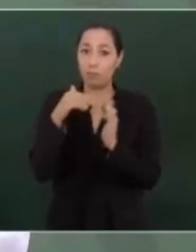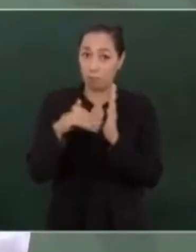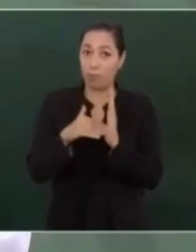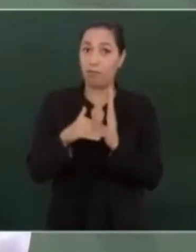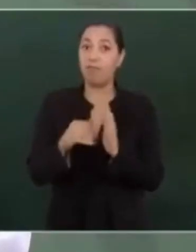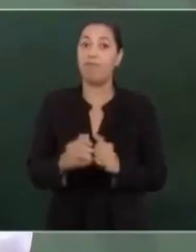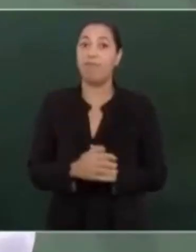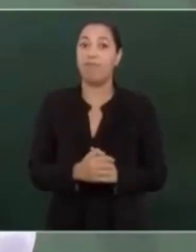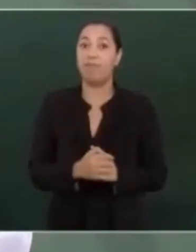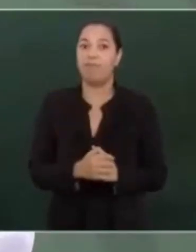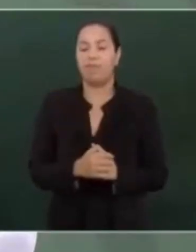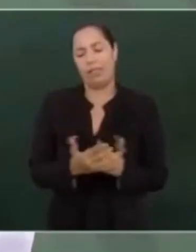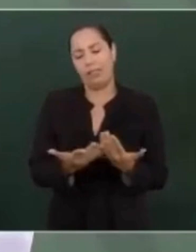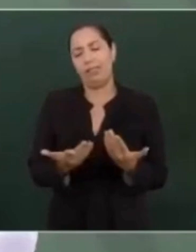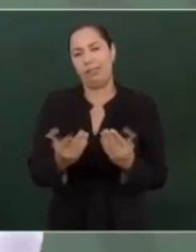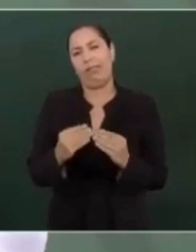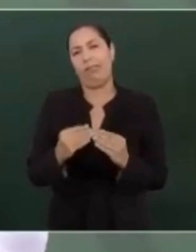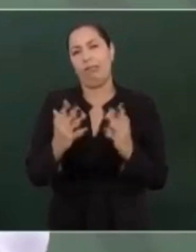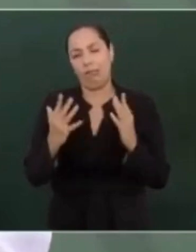Y claro,